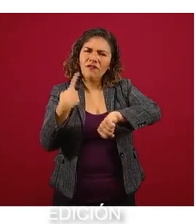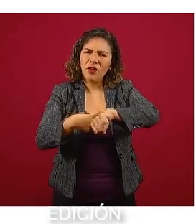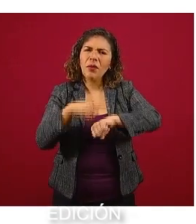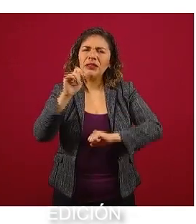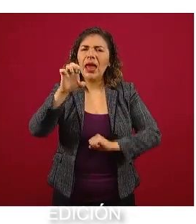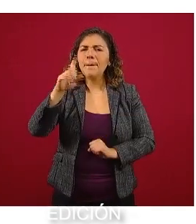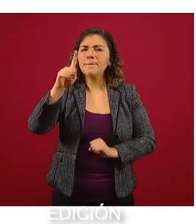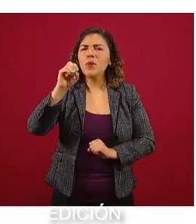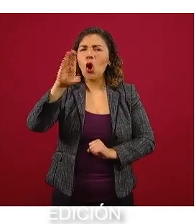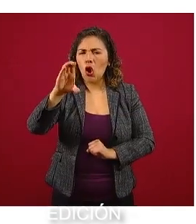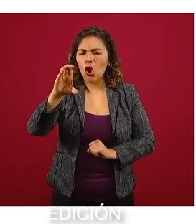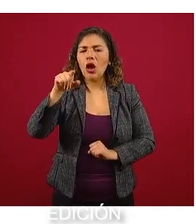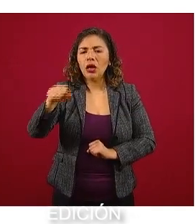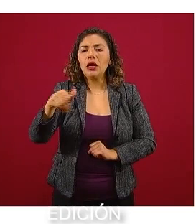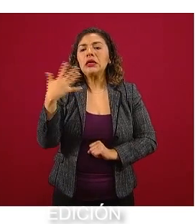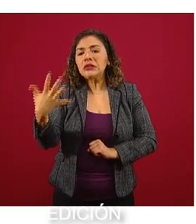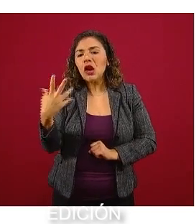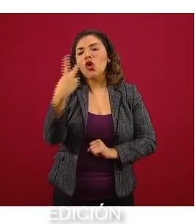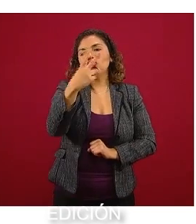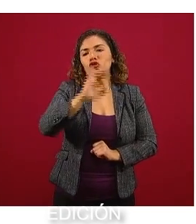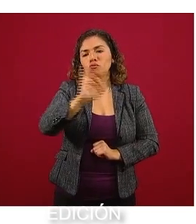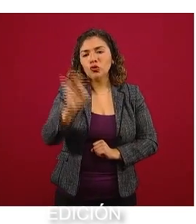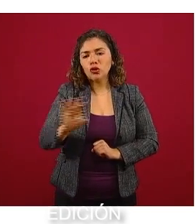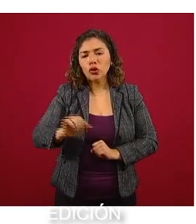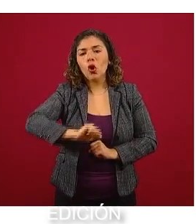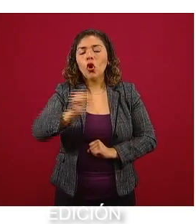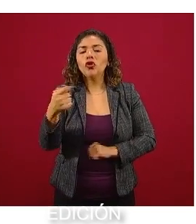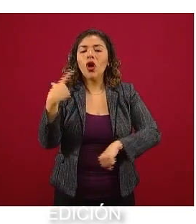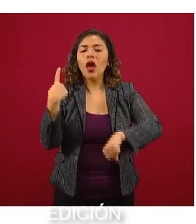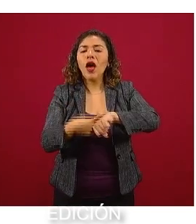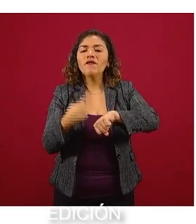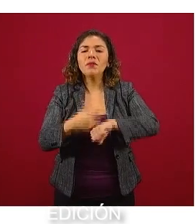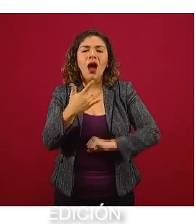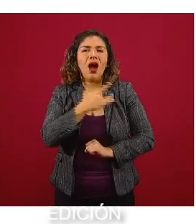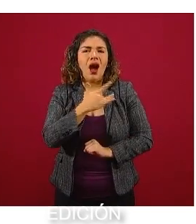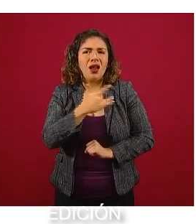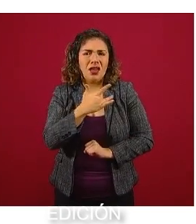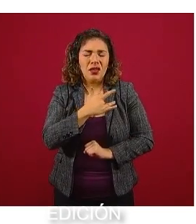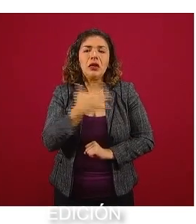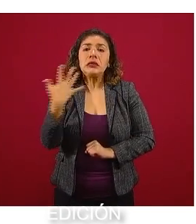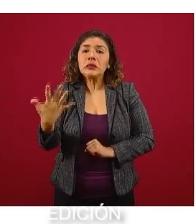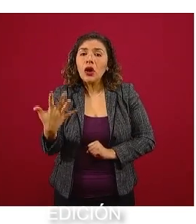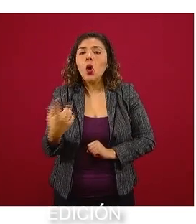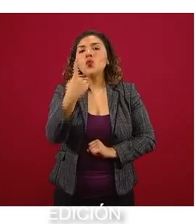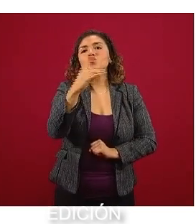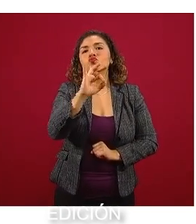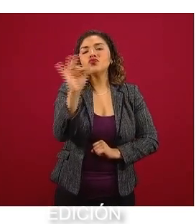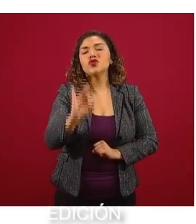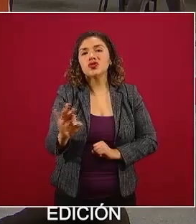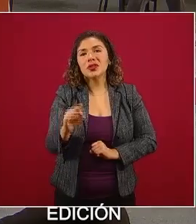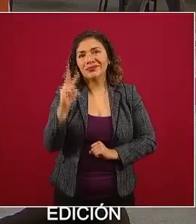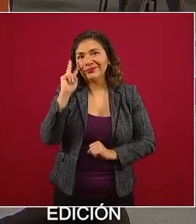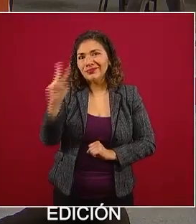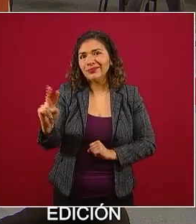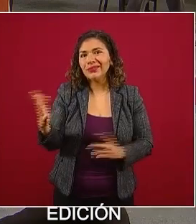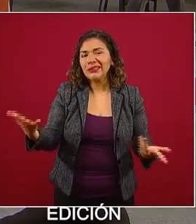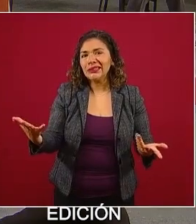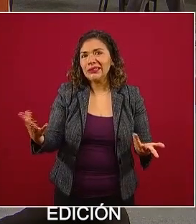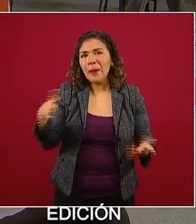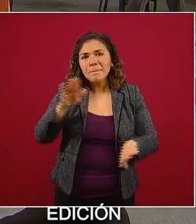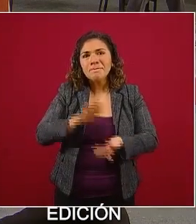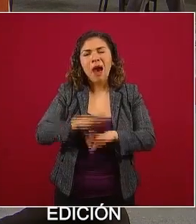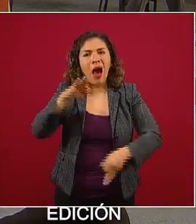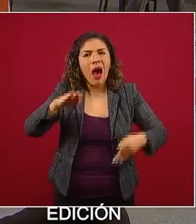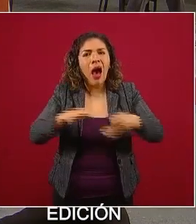quiere decir EPOC, 5 contra 2 por ciento y la enfermedad cardiovascular 5 contra 1 por ciento. Entonces, en general